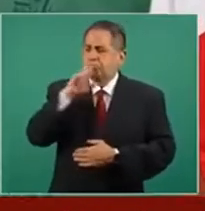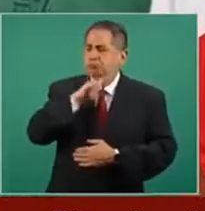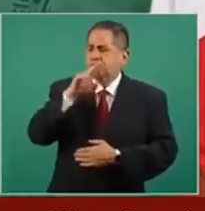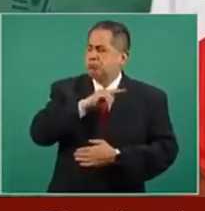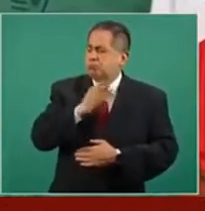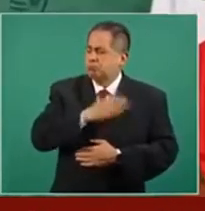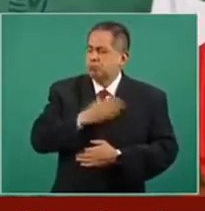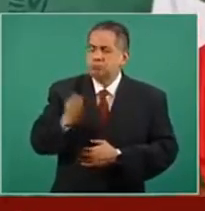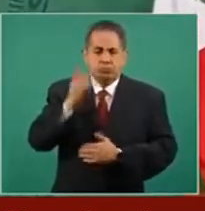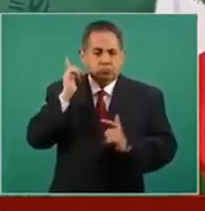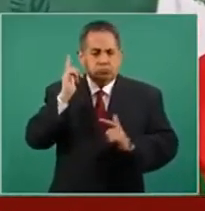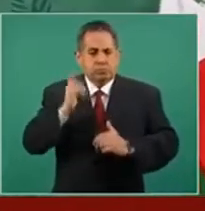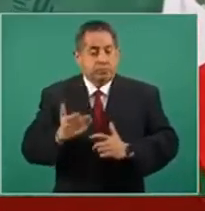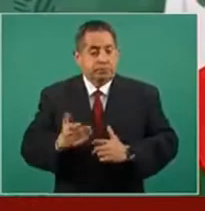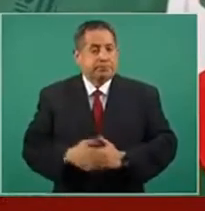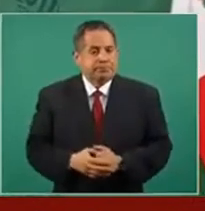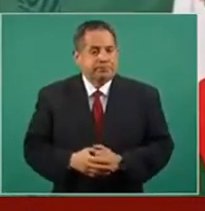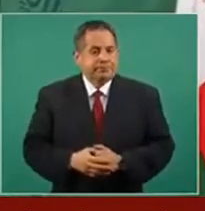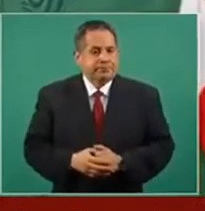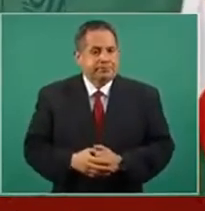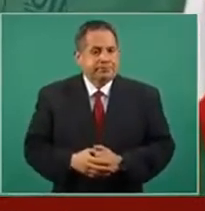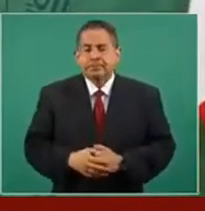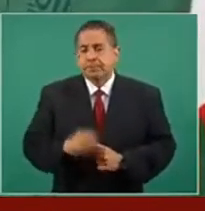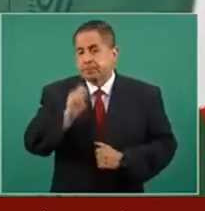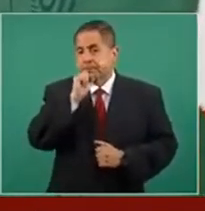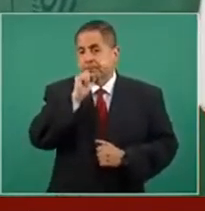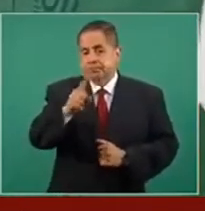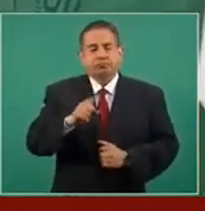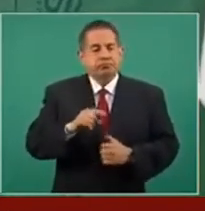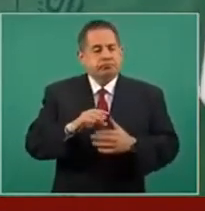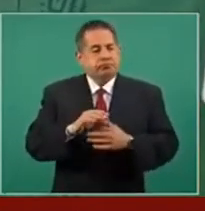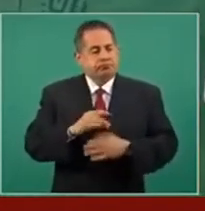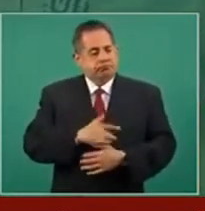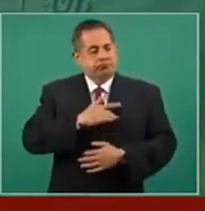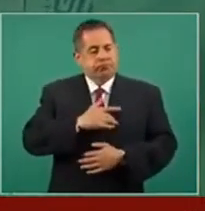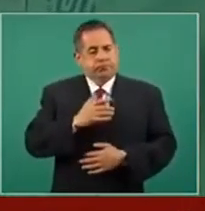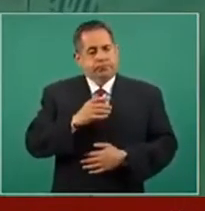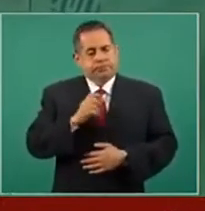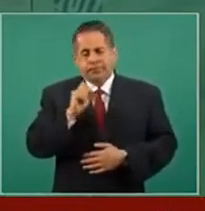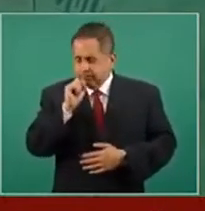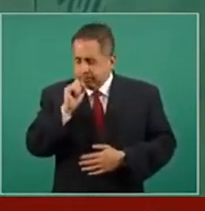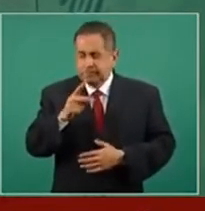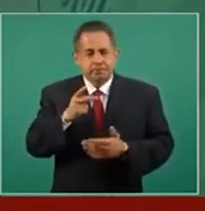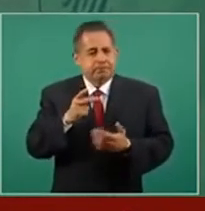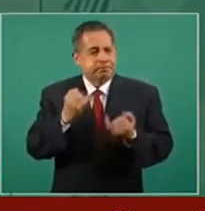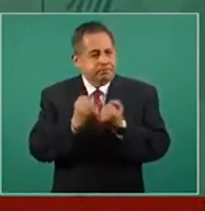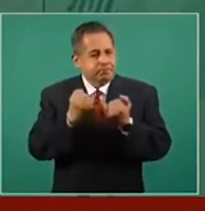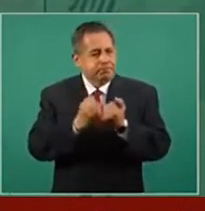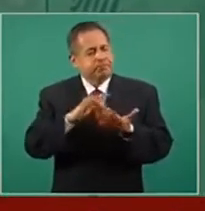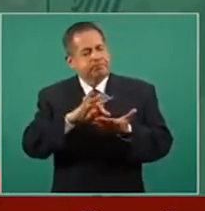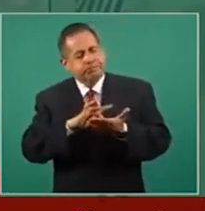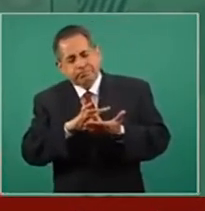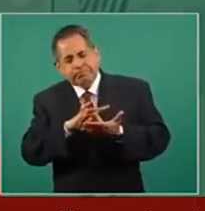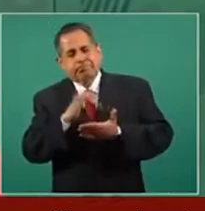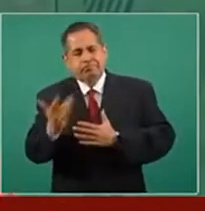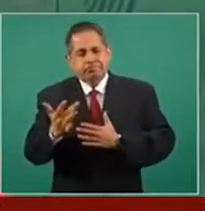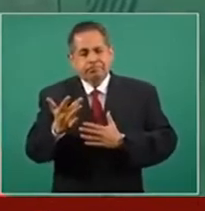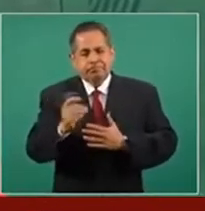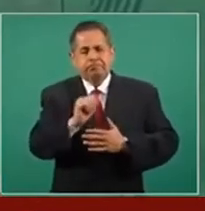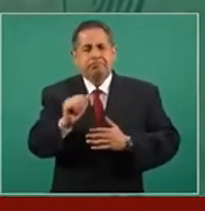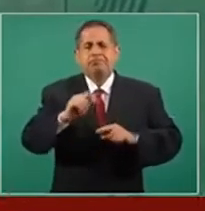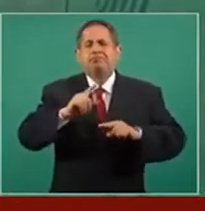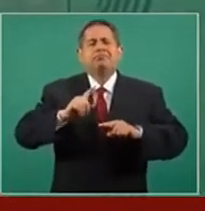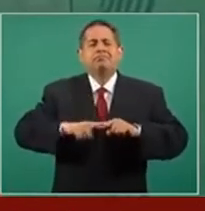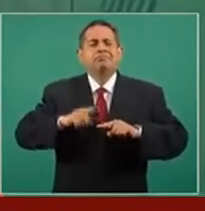También quisiera manifestarles el agradecimiento a los